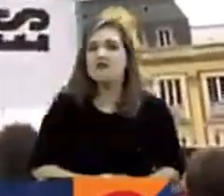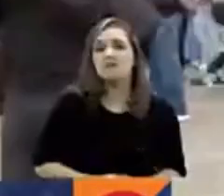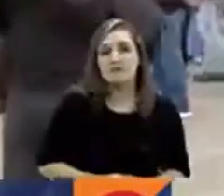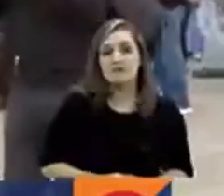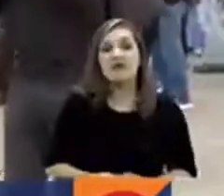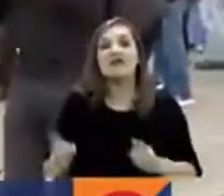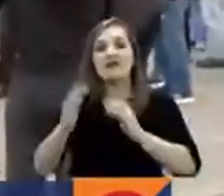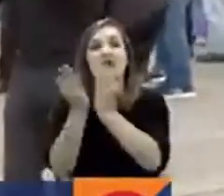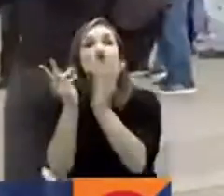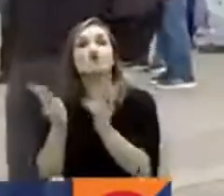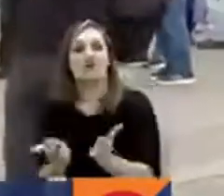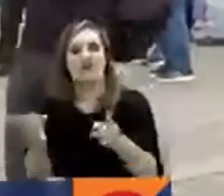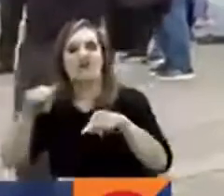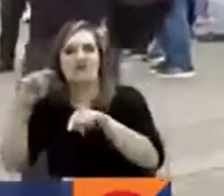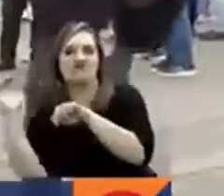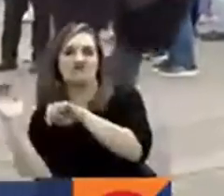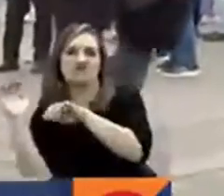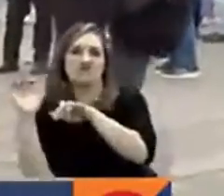marcharon.